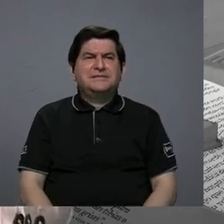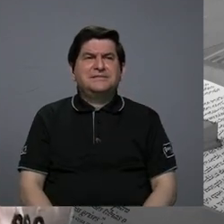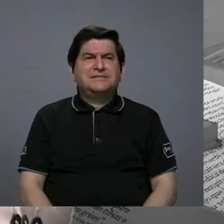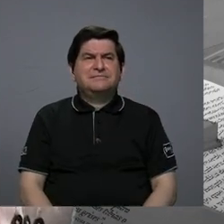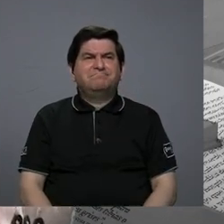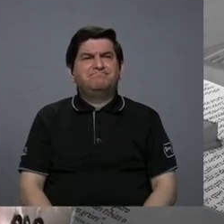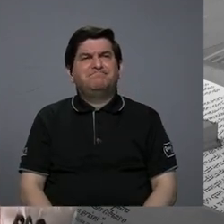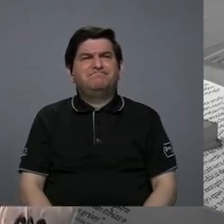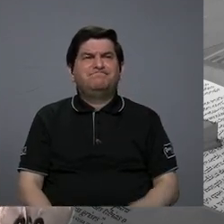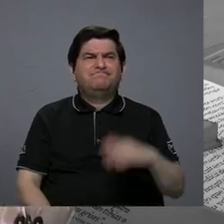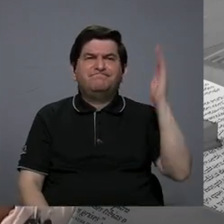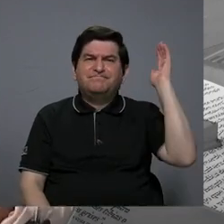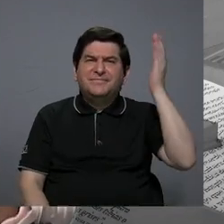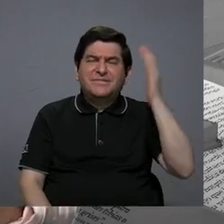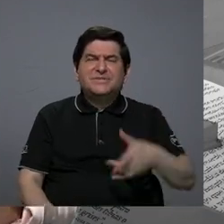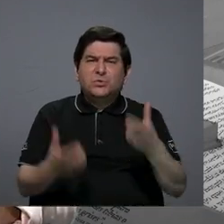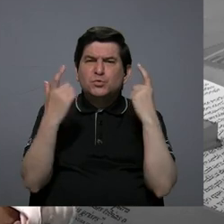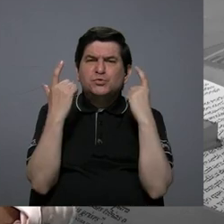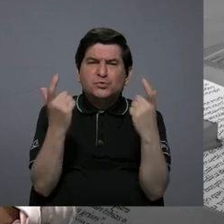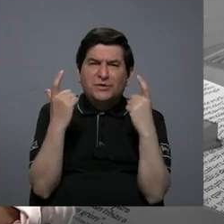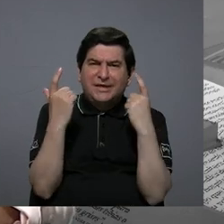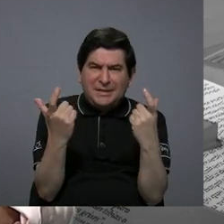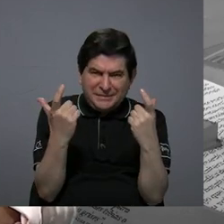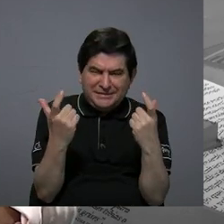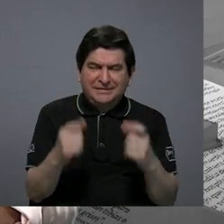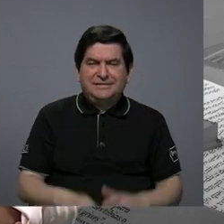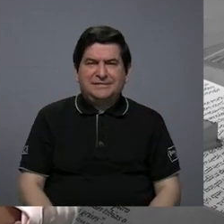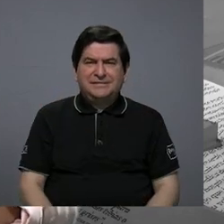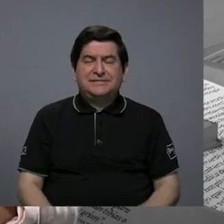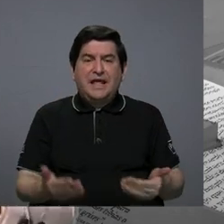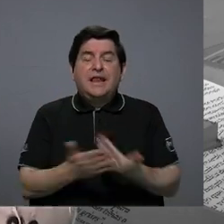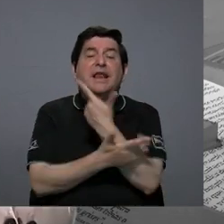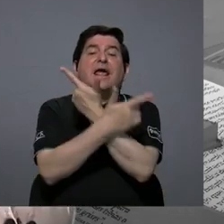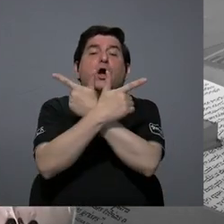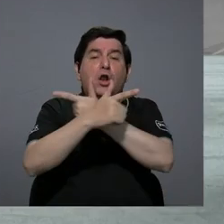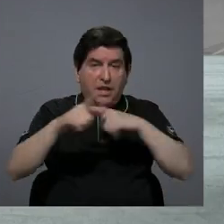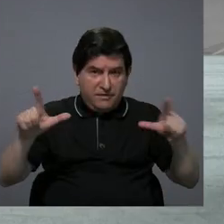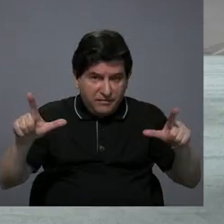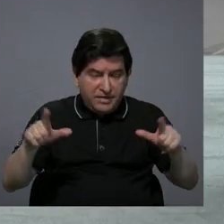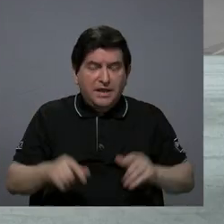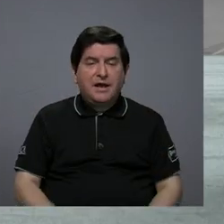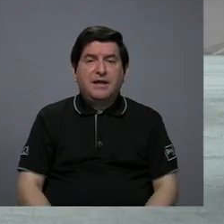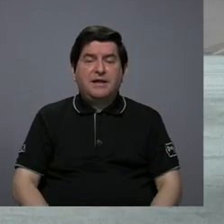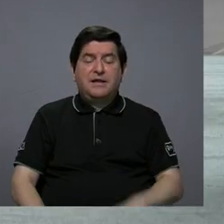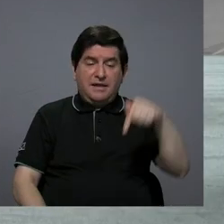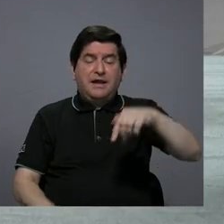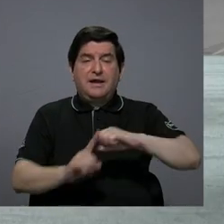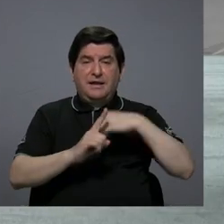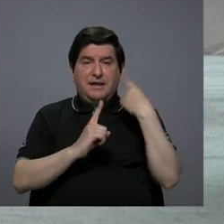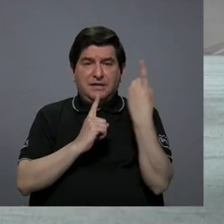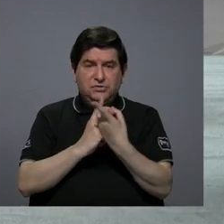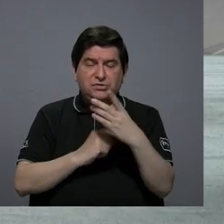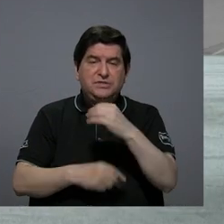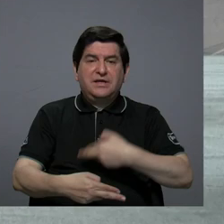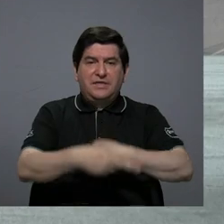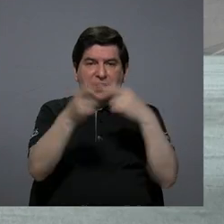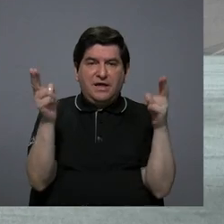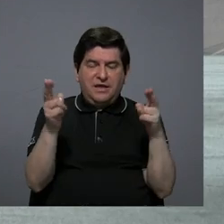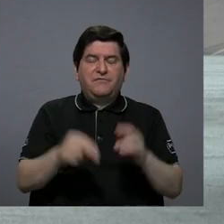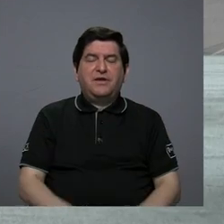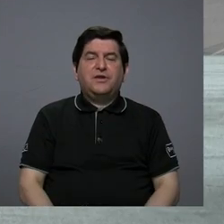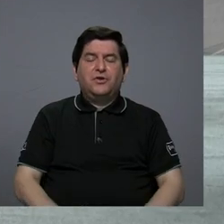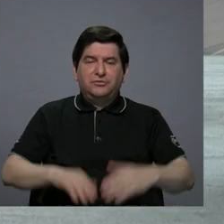discurso capitalista, podríamos decir, neoliberal, en el que habitamos como sociedad y como región?